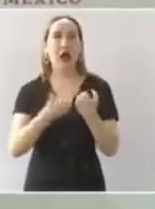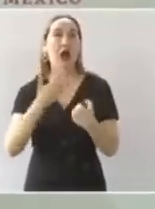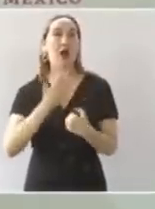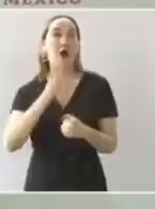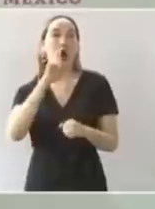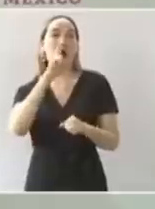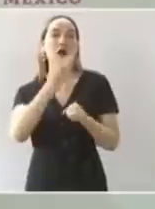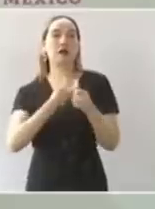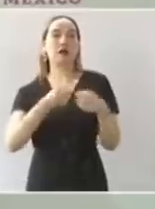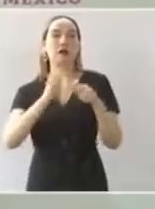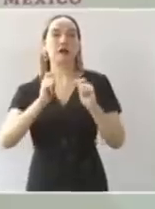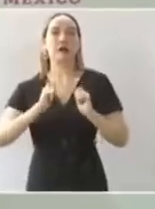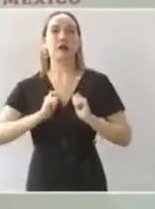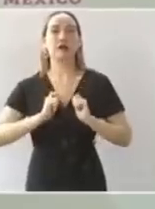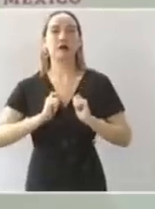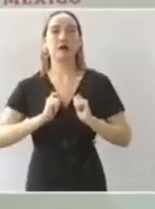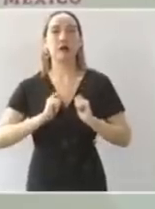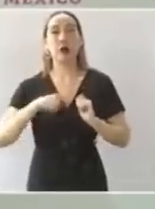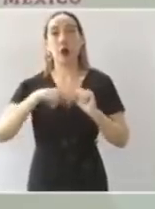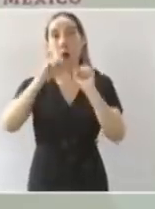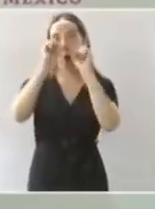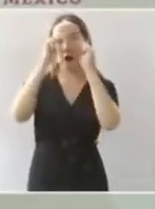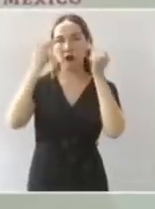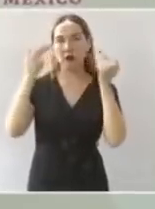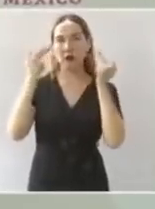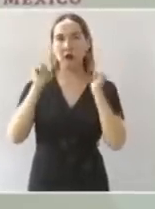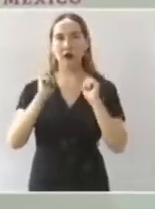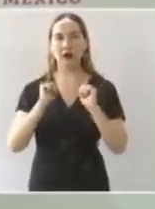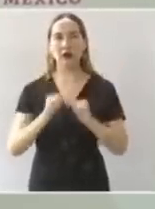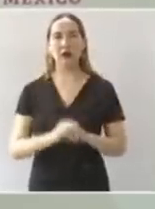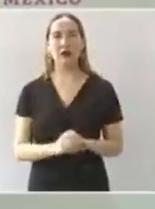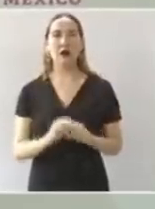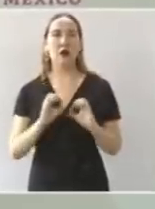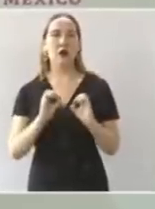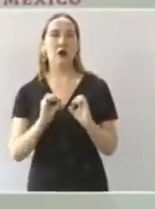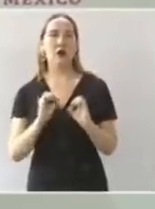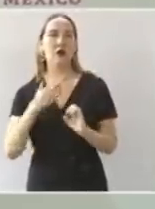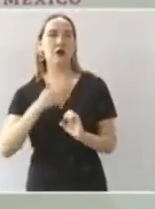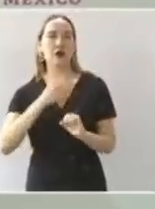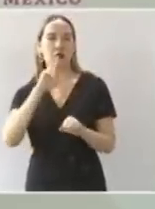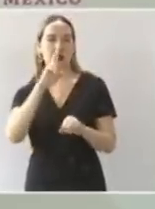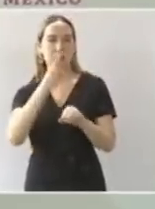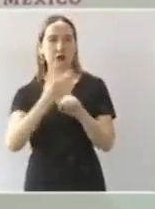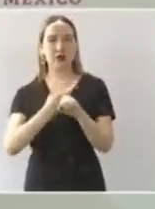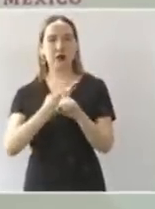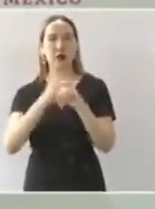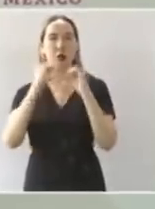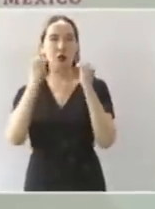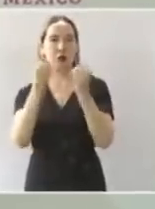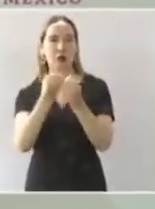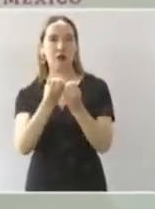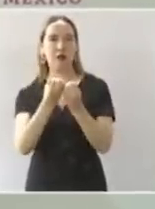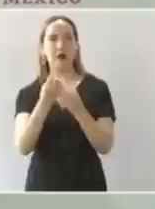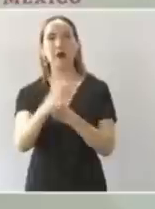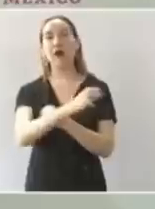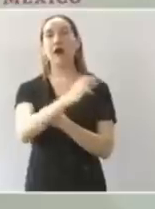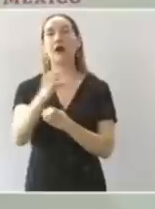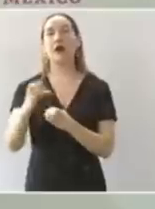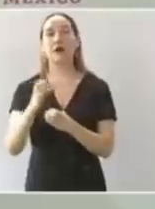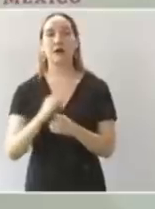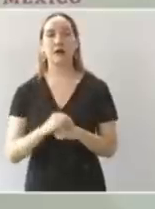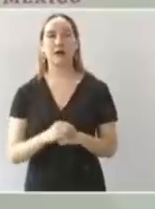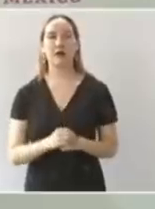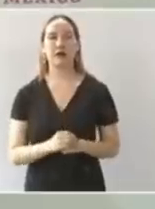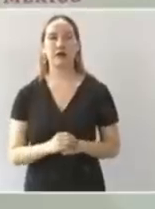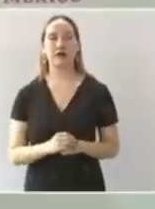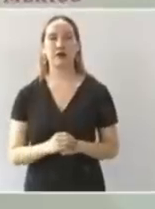organización de la huasteca yo soy de la organización campesina eh